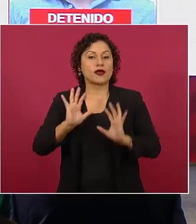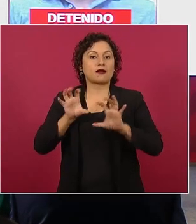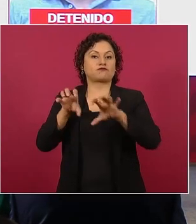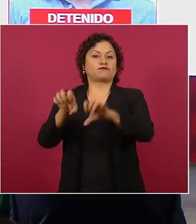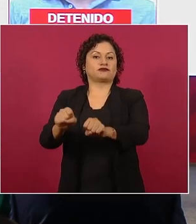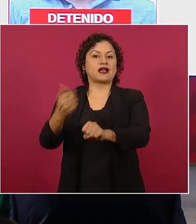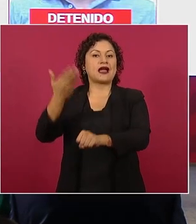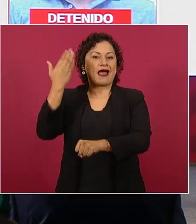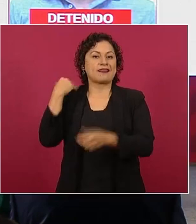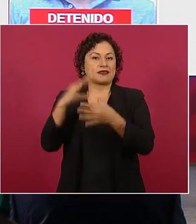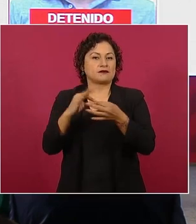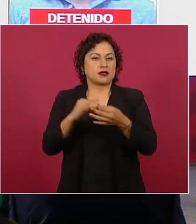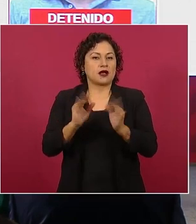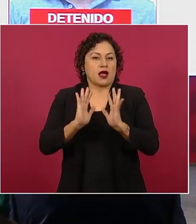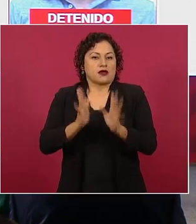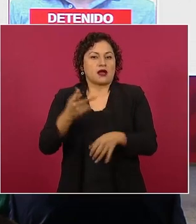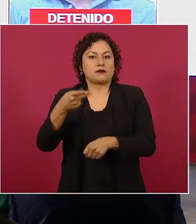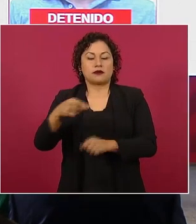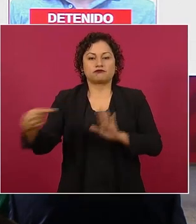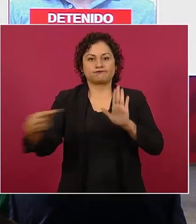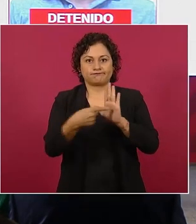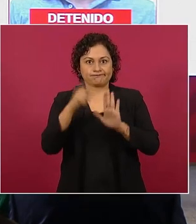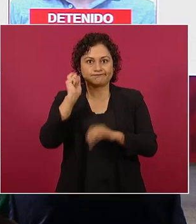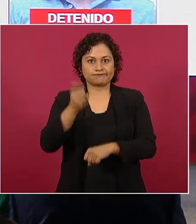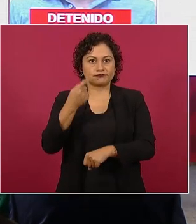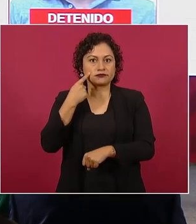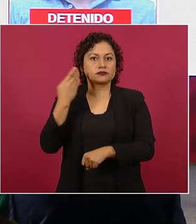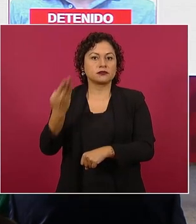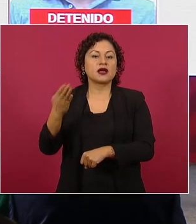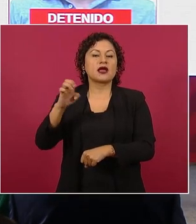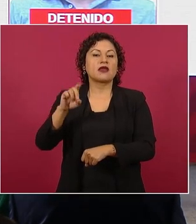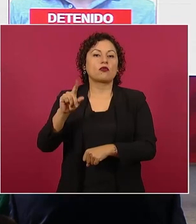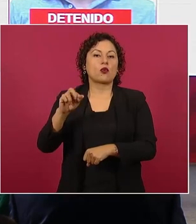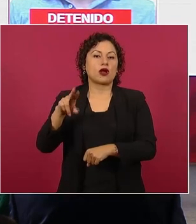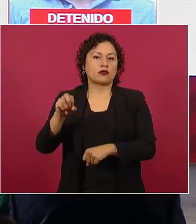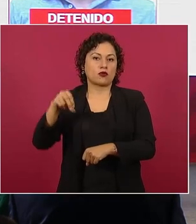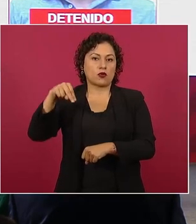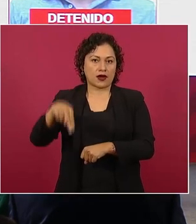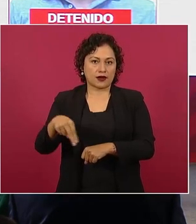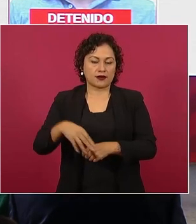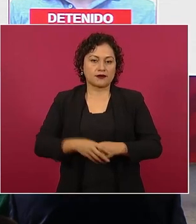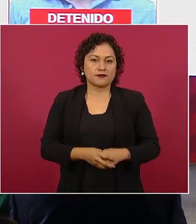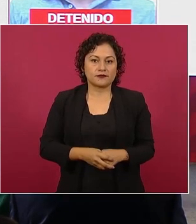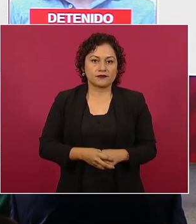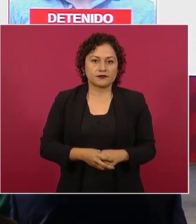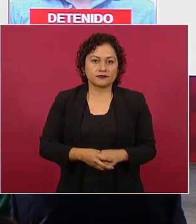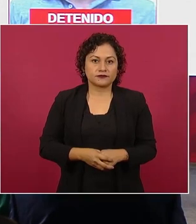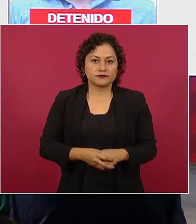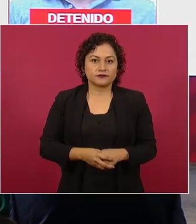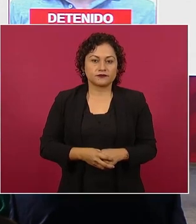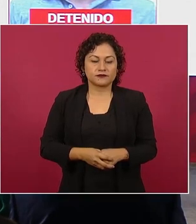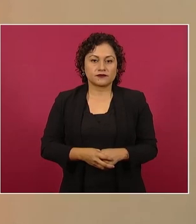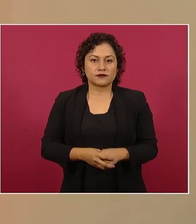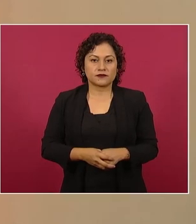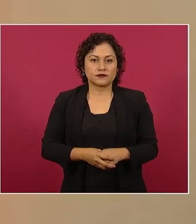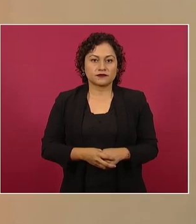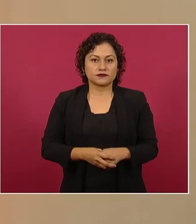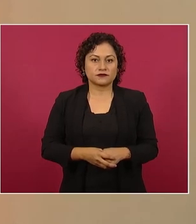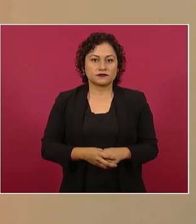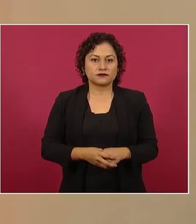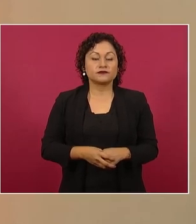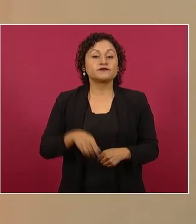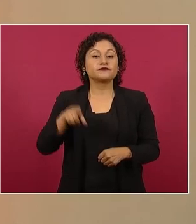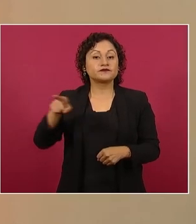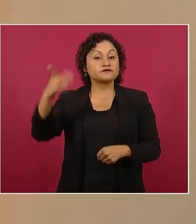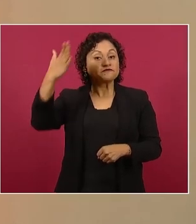resaltar, es la de Eduard N., alias el Boliqueso, que es un líder